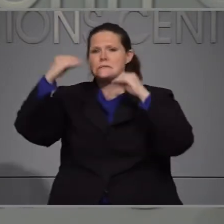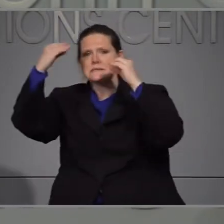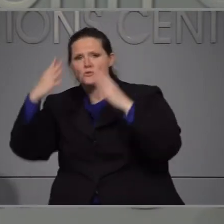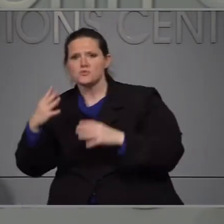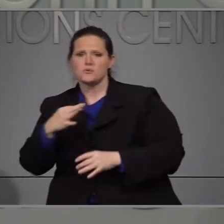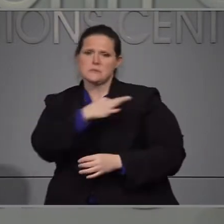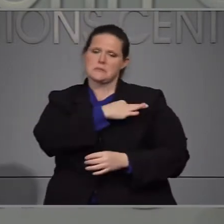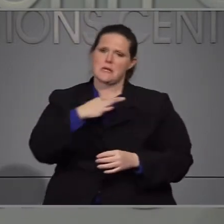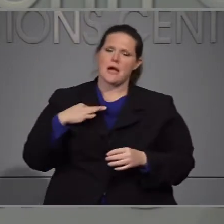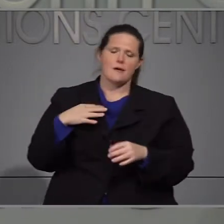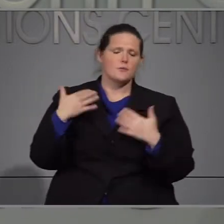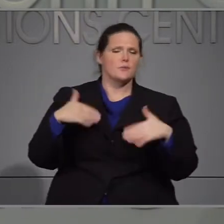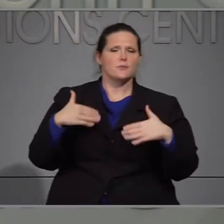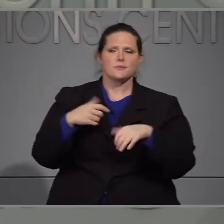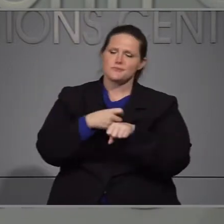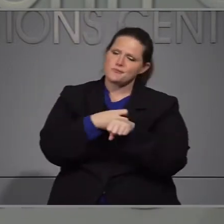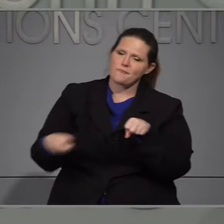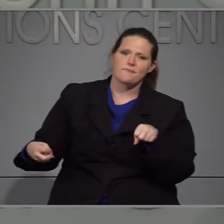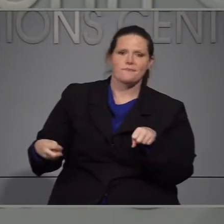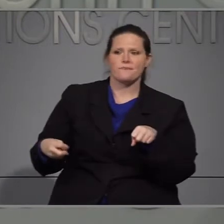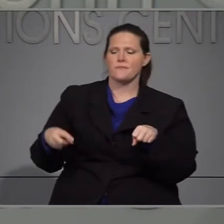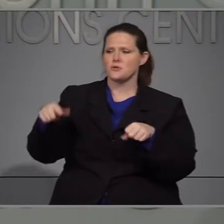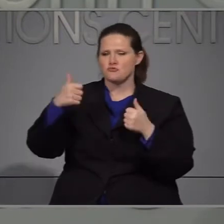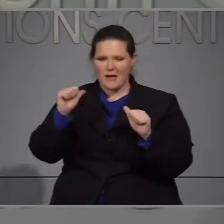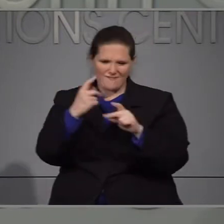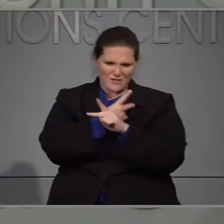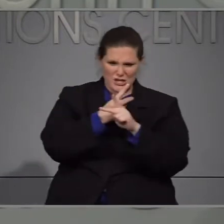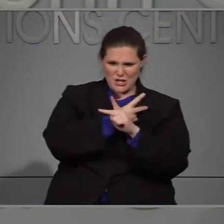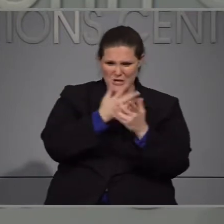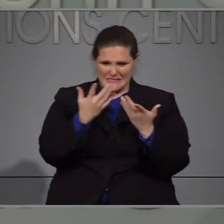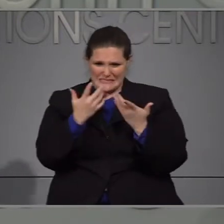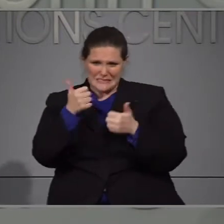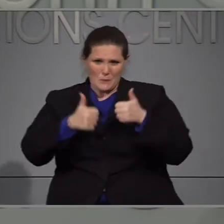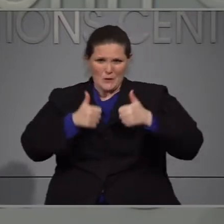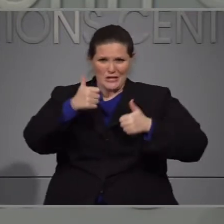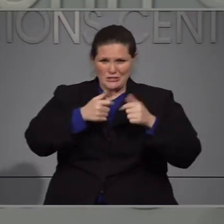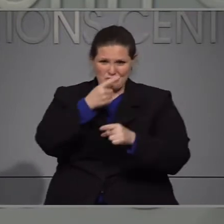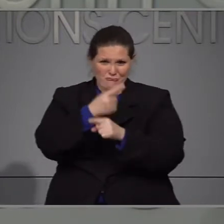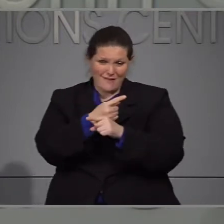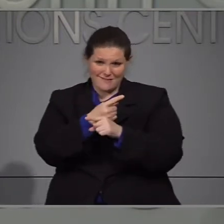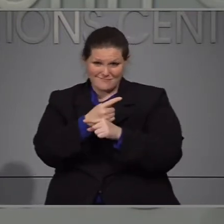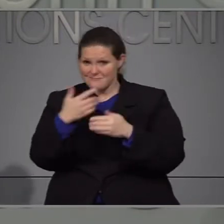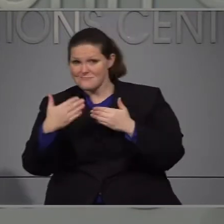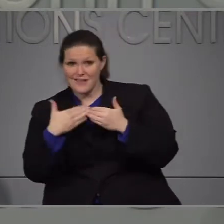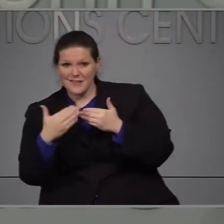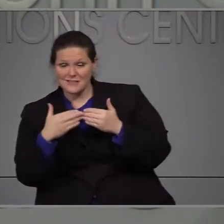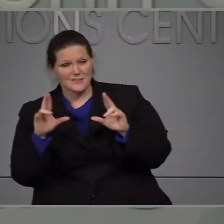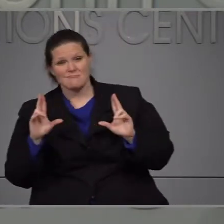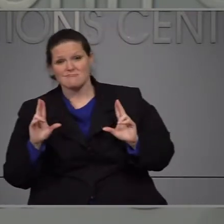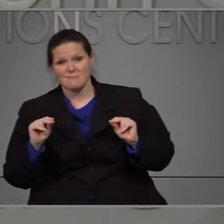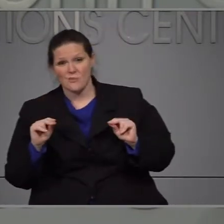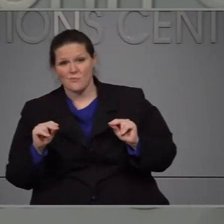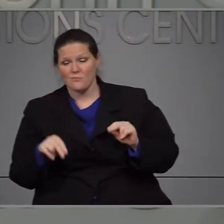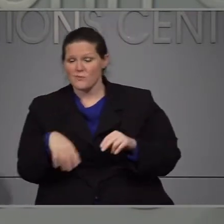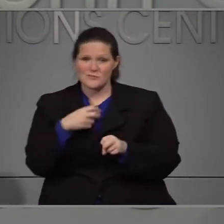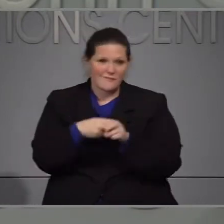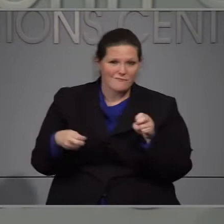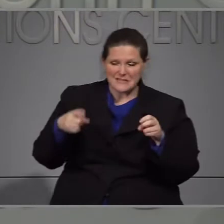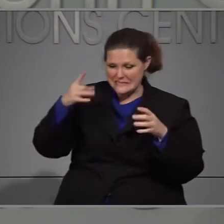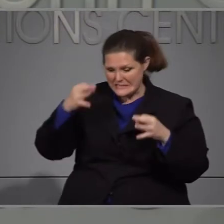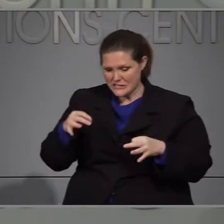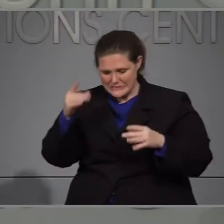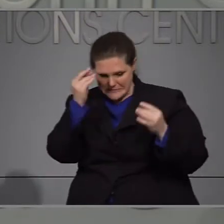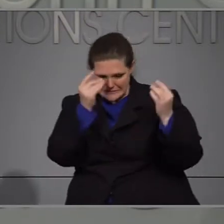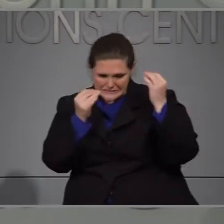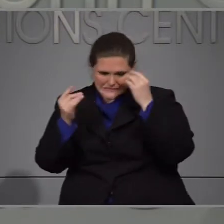alumnos para el personal de las escuelas los maestros acerca de la mejor manera de hacerlo. No hay una respuesta sencilla, sin